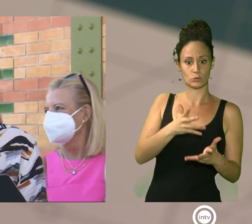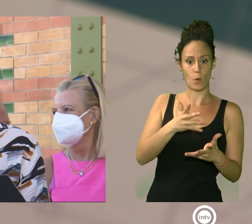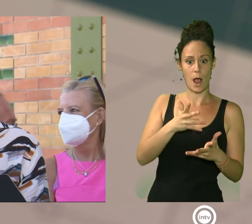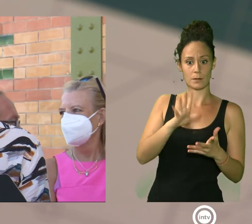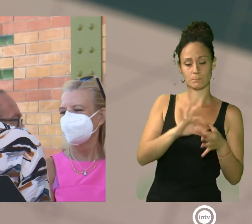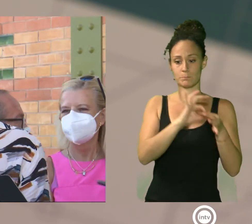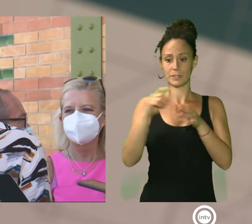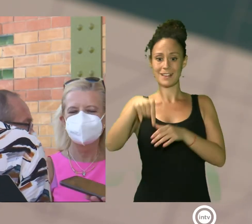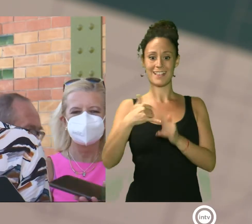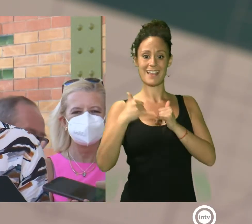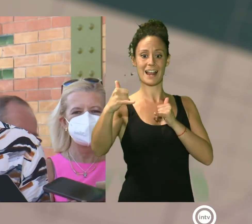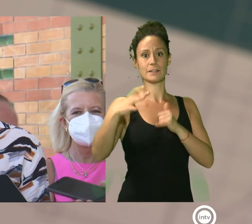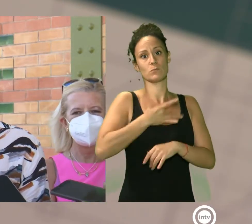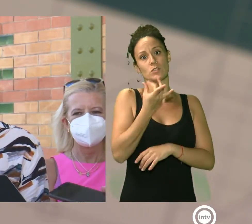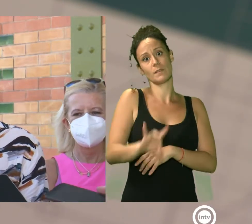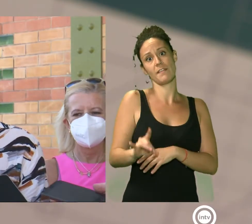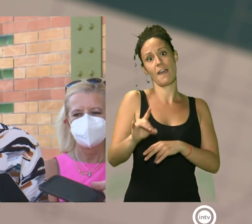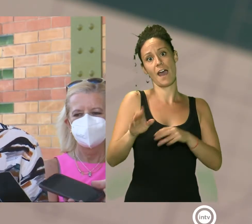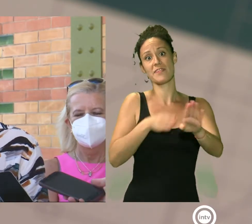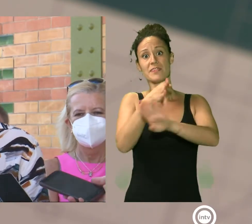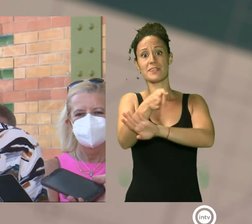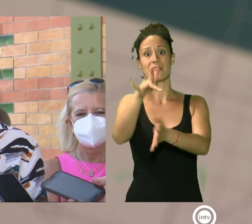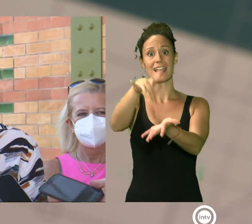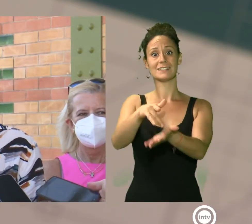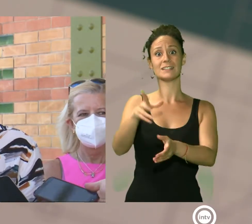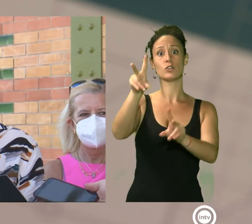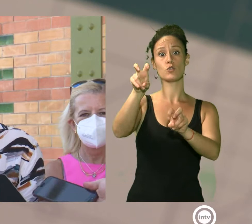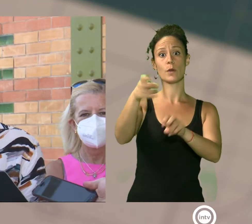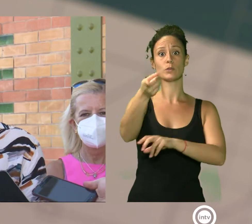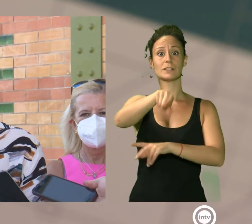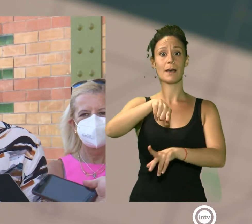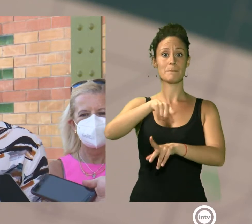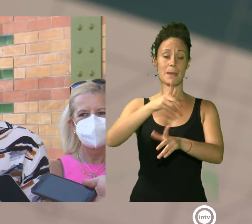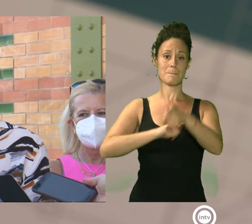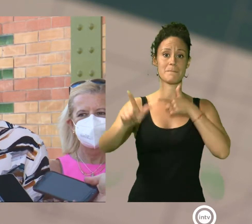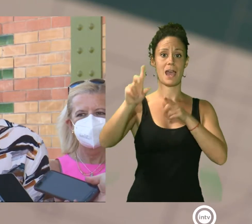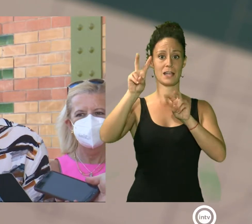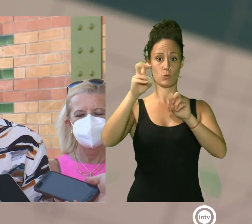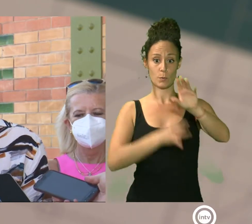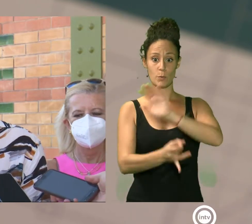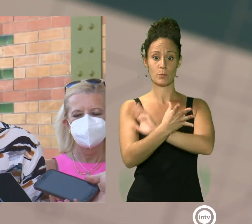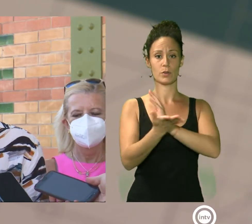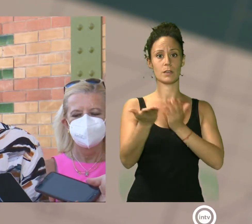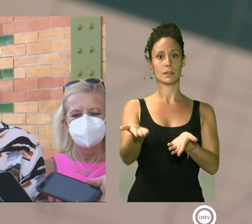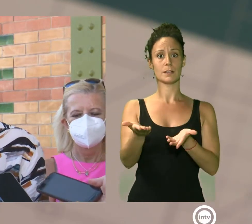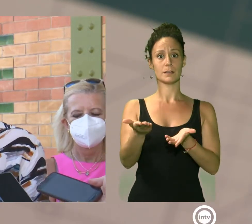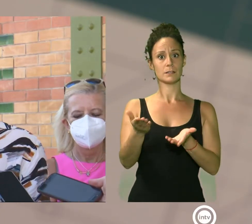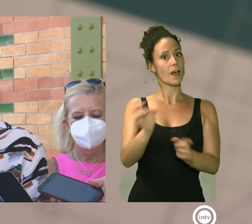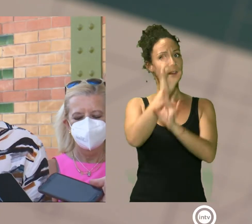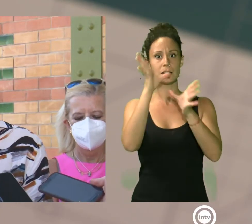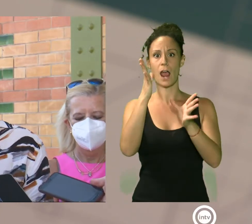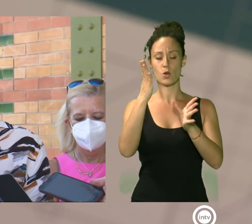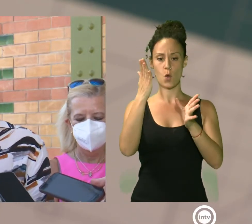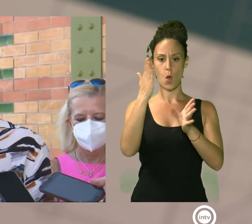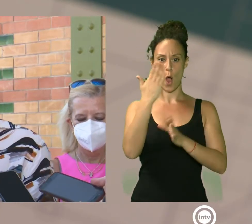que se creen nuevos destinos y nuevos trayectos. Apoyo total a la reivindicación, pero dejando claro y meridiano que hay un cambio de actitud